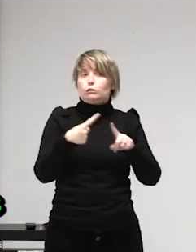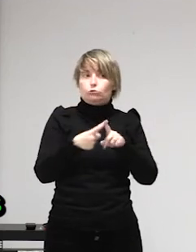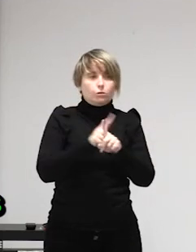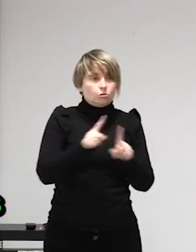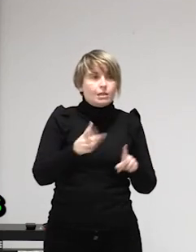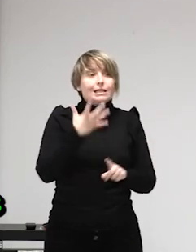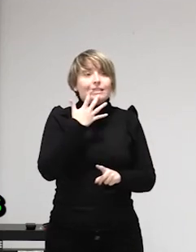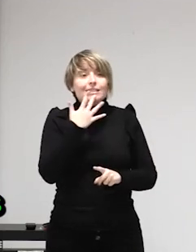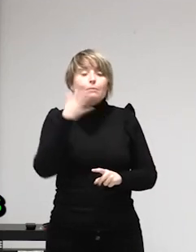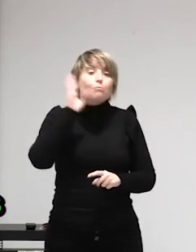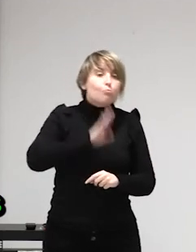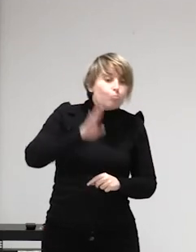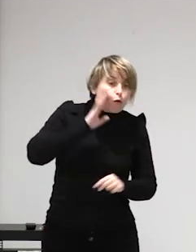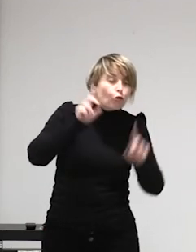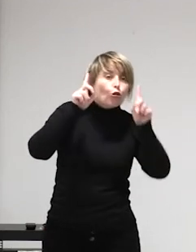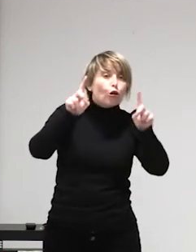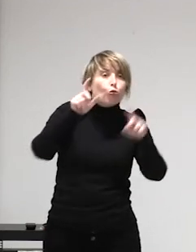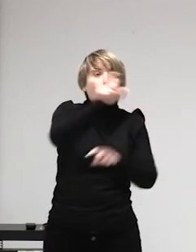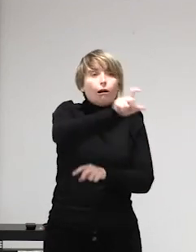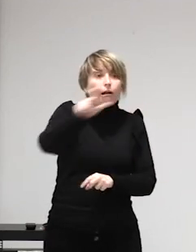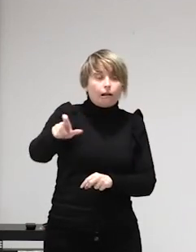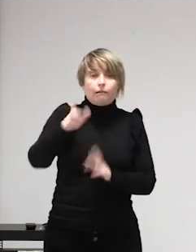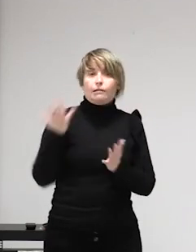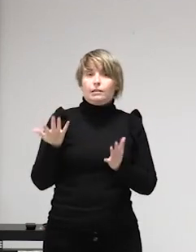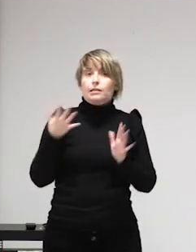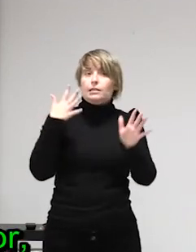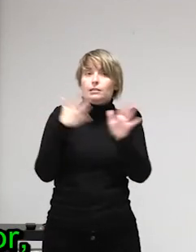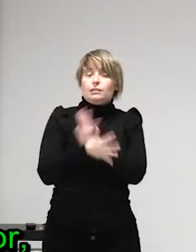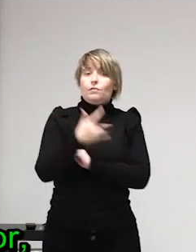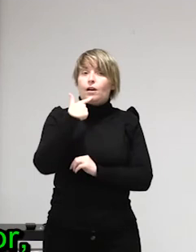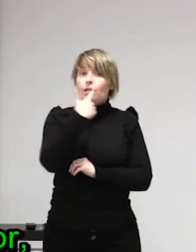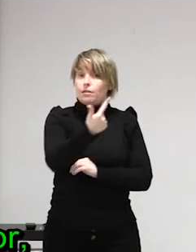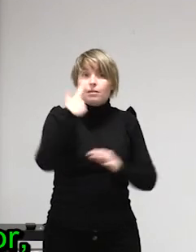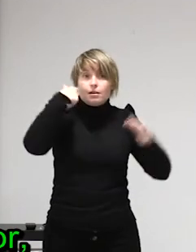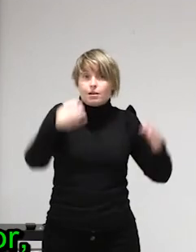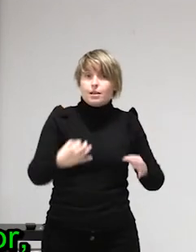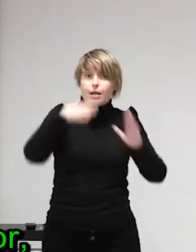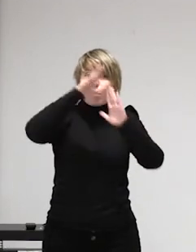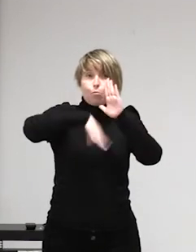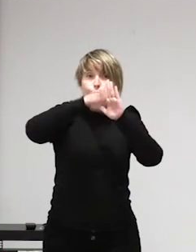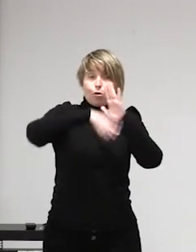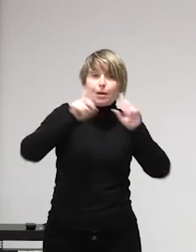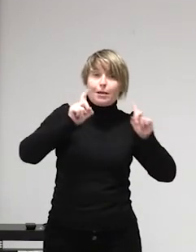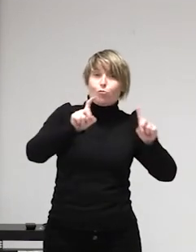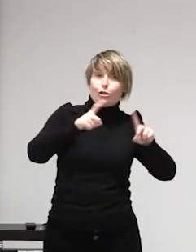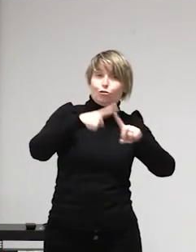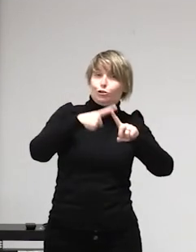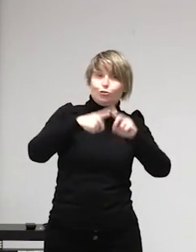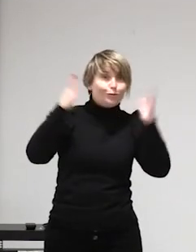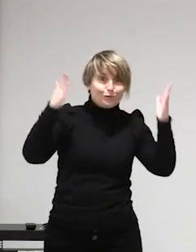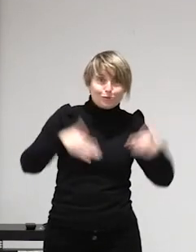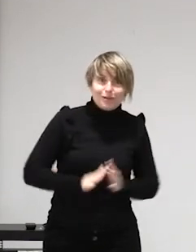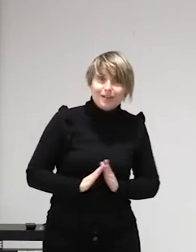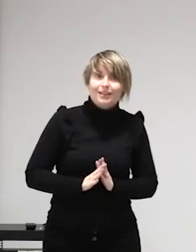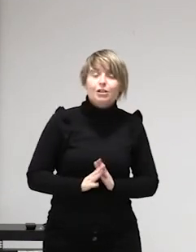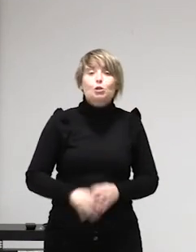del porno es porque no hay derechos como en cualquier otro trabajo de estos podría hablar mucho mejor por ejemplo mi compañera Lucía Fernández ¿no?